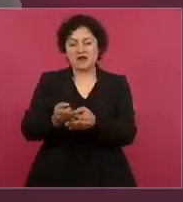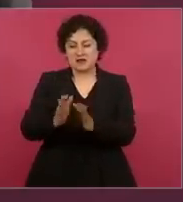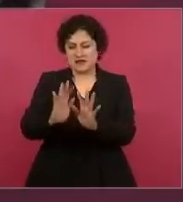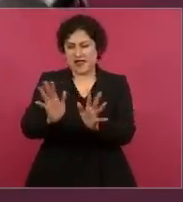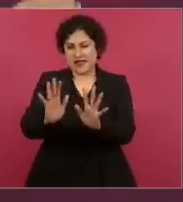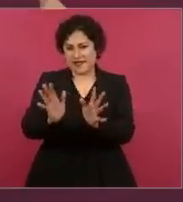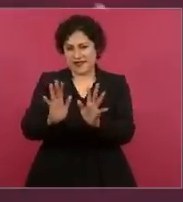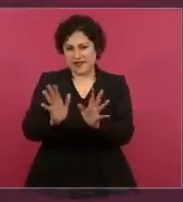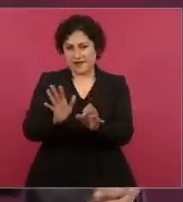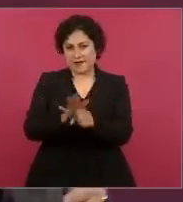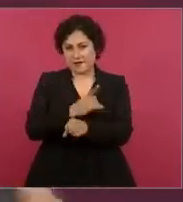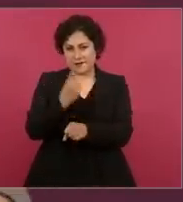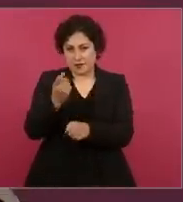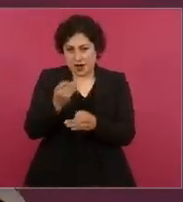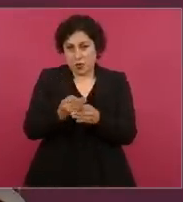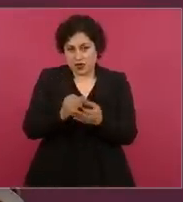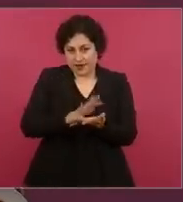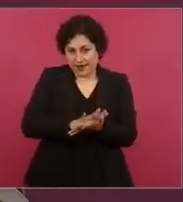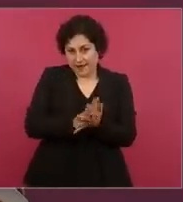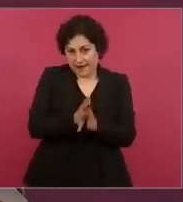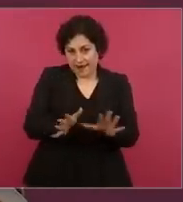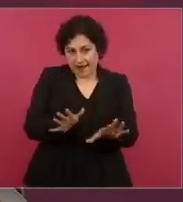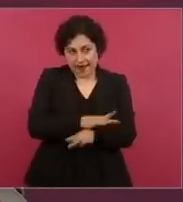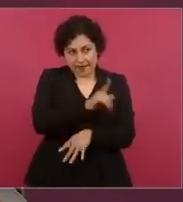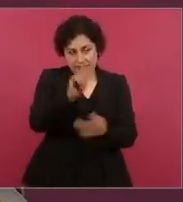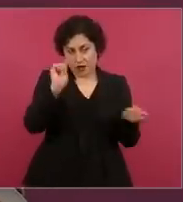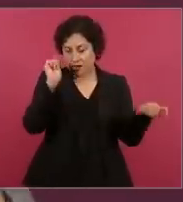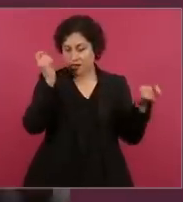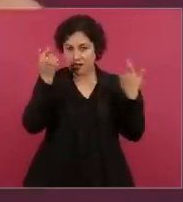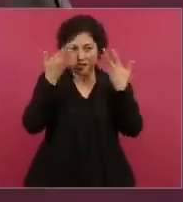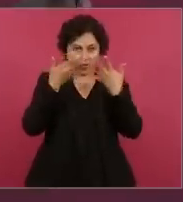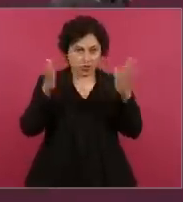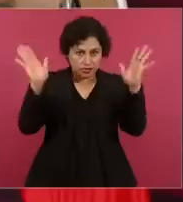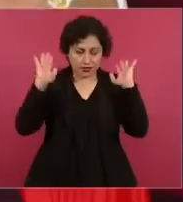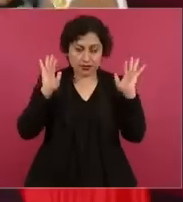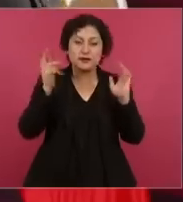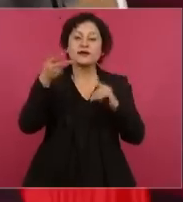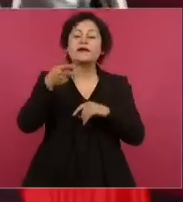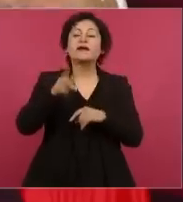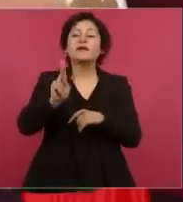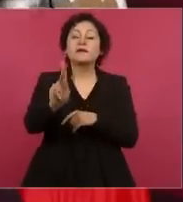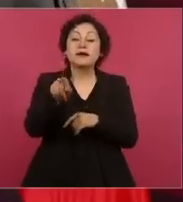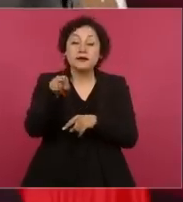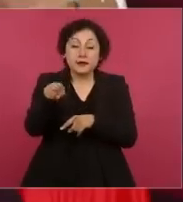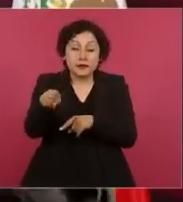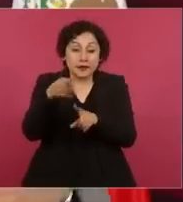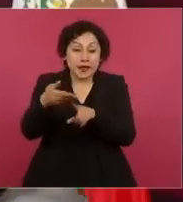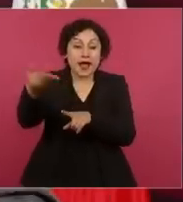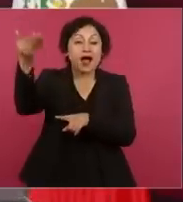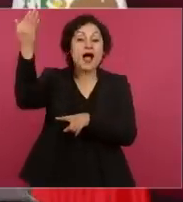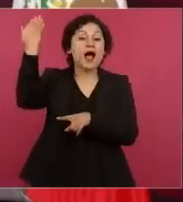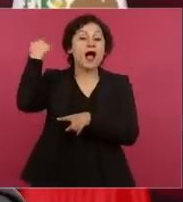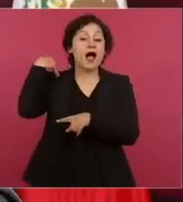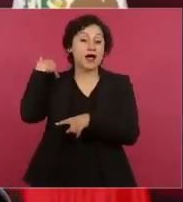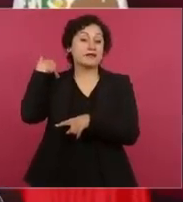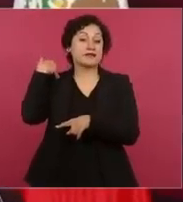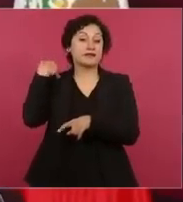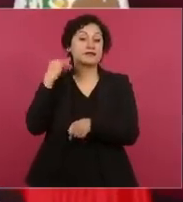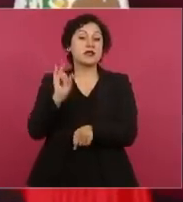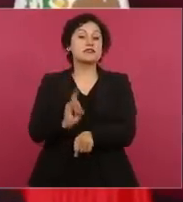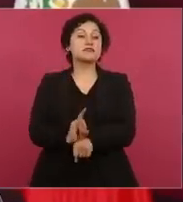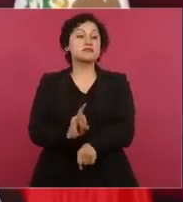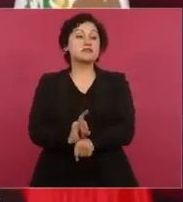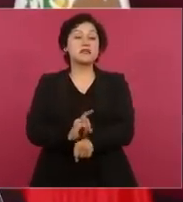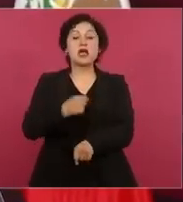este proceso que estamos viviendo, pero pensaba, creía, ¿no?, que era una